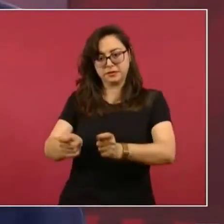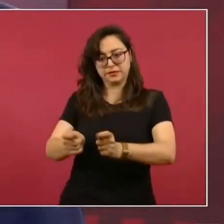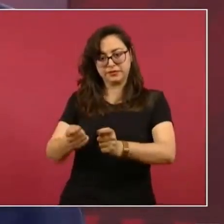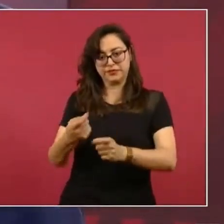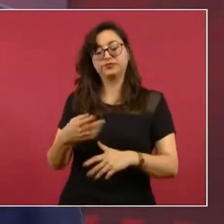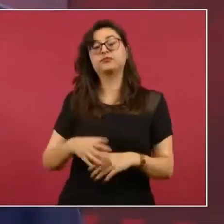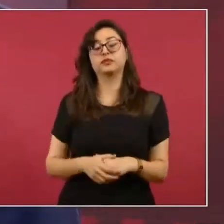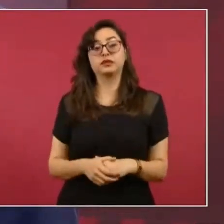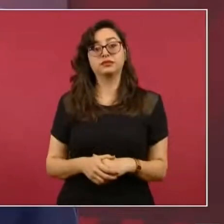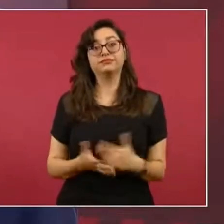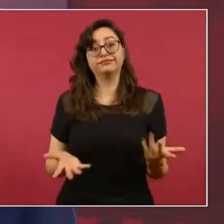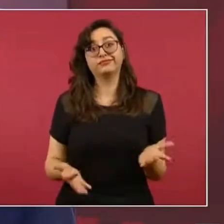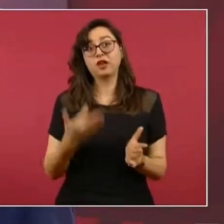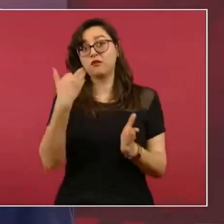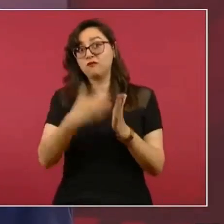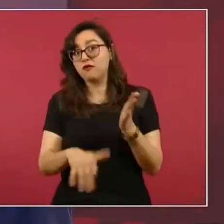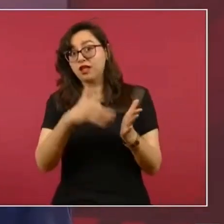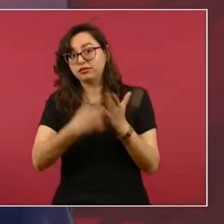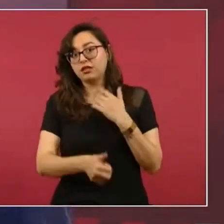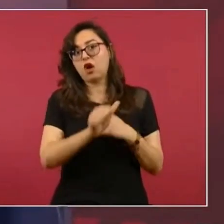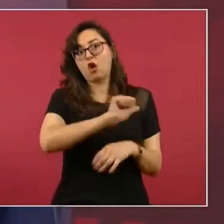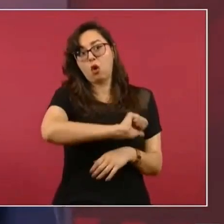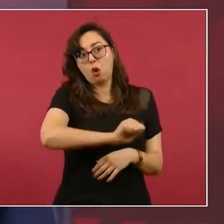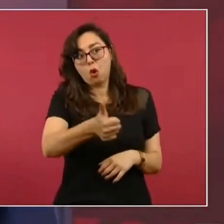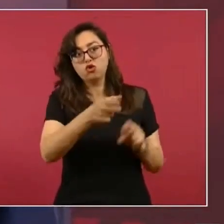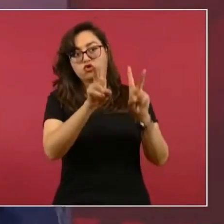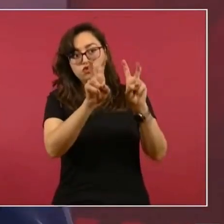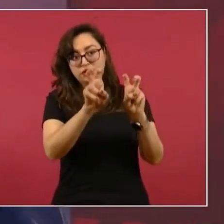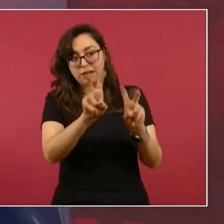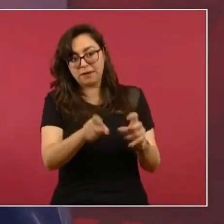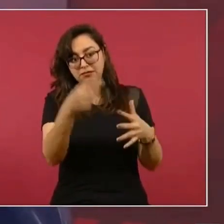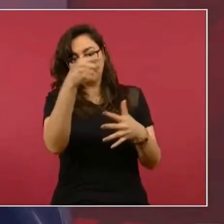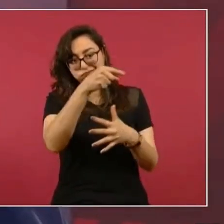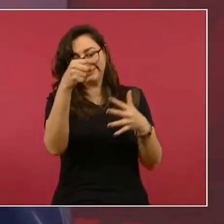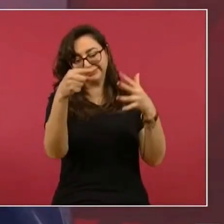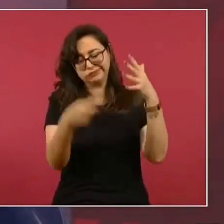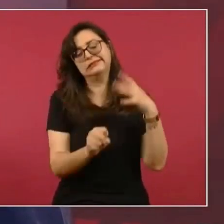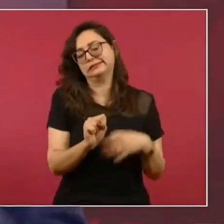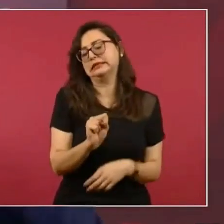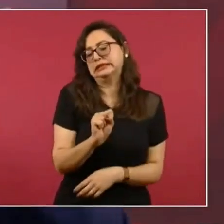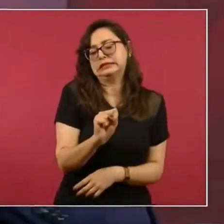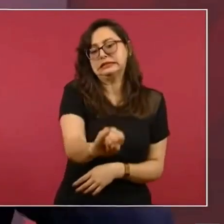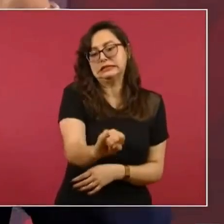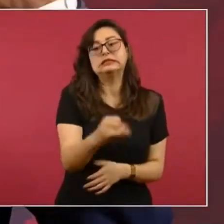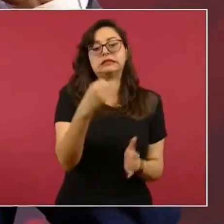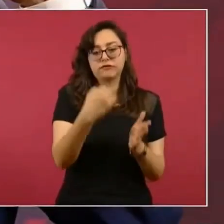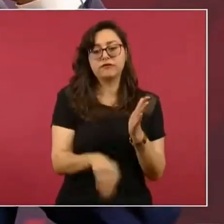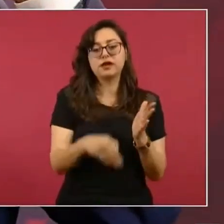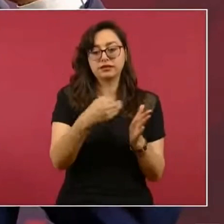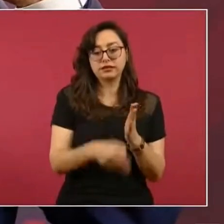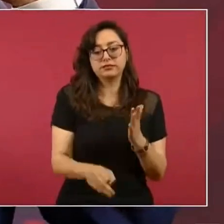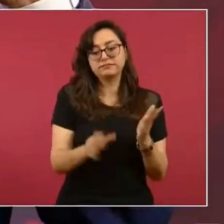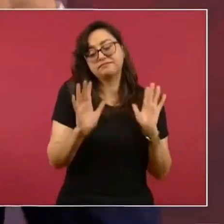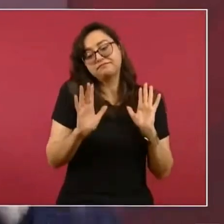otras reformas. Por ejemplo, es